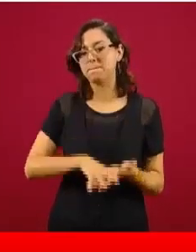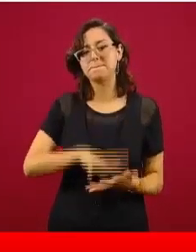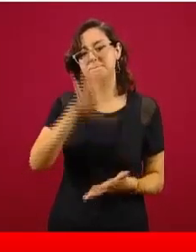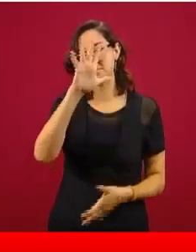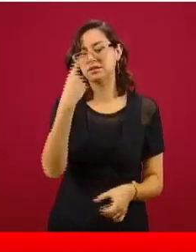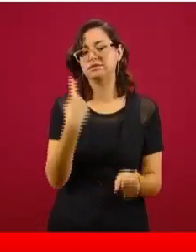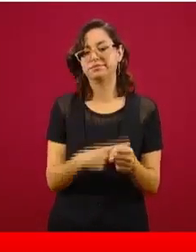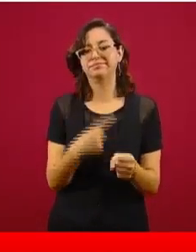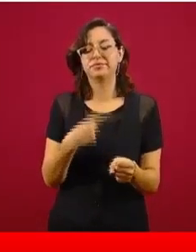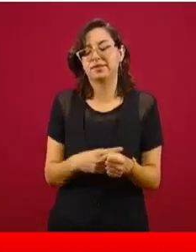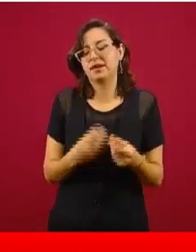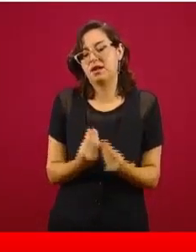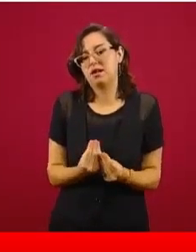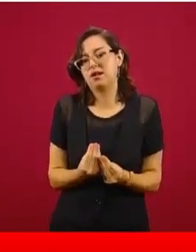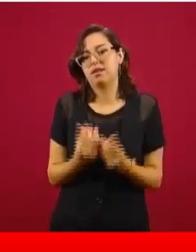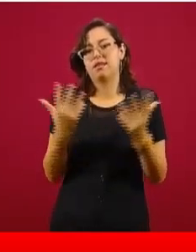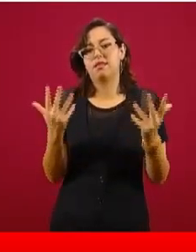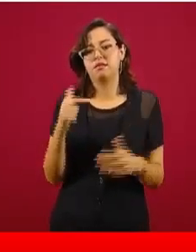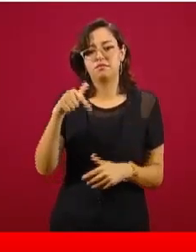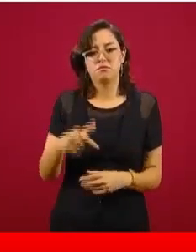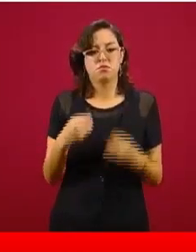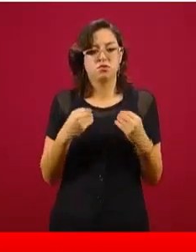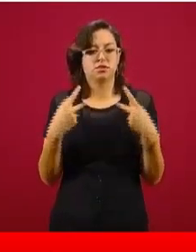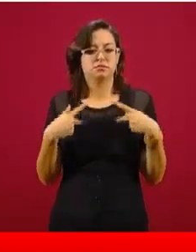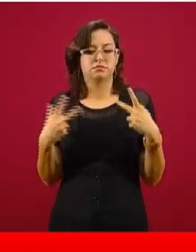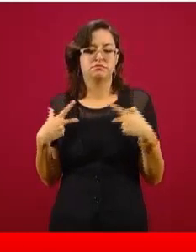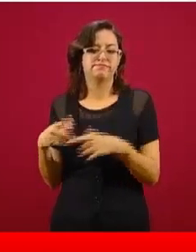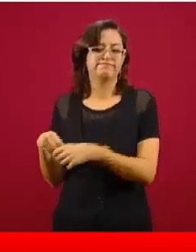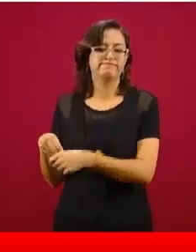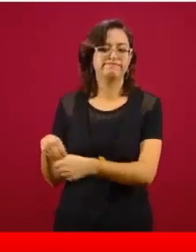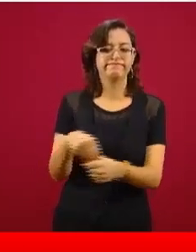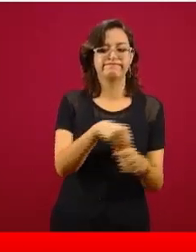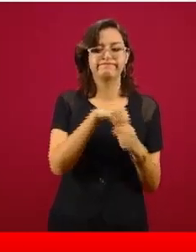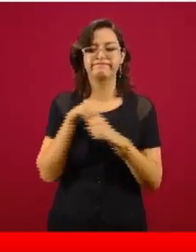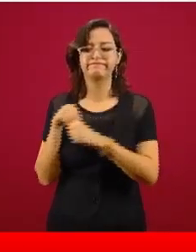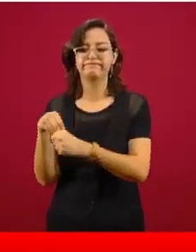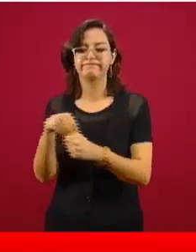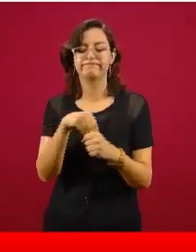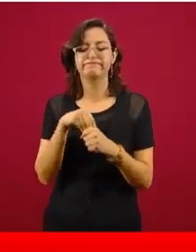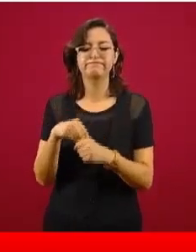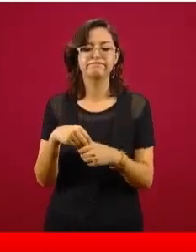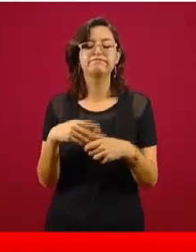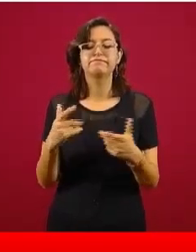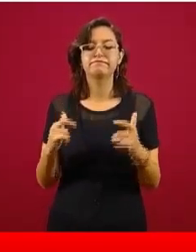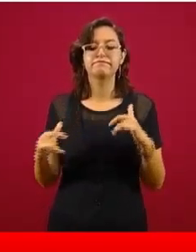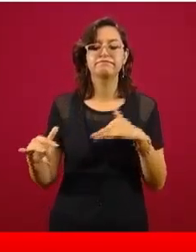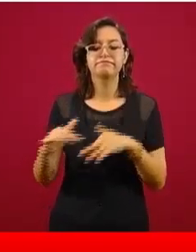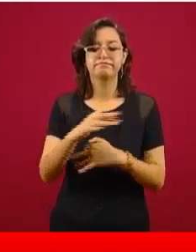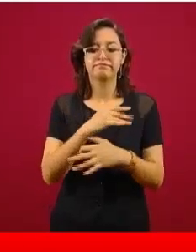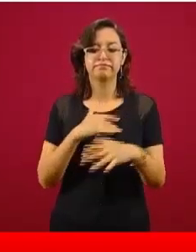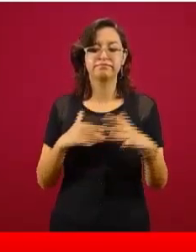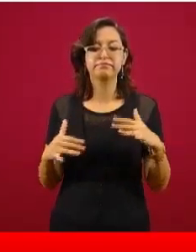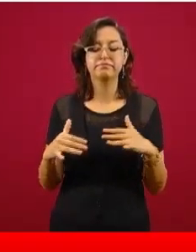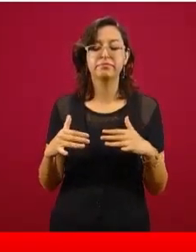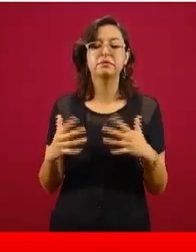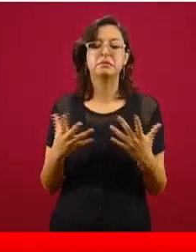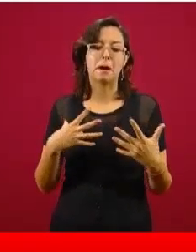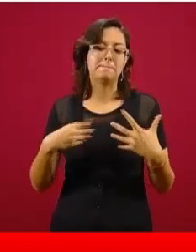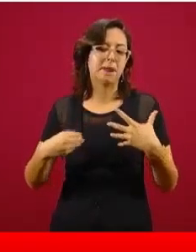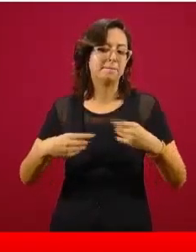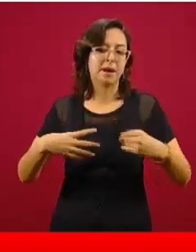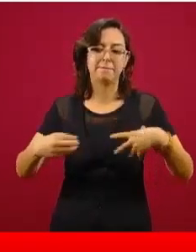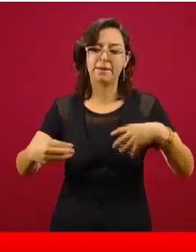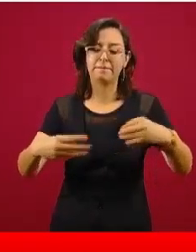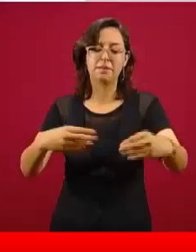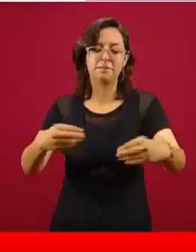casos, por razones obvias es la zona más poblada, pero también al ser la zona más poblada es la que tiene la mayor eficiencia de transmisión